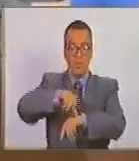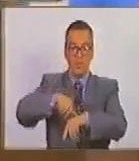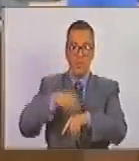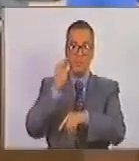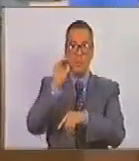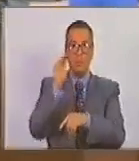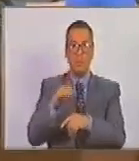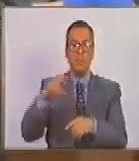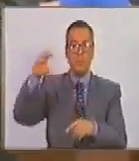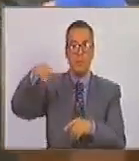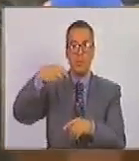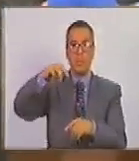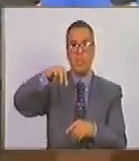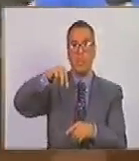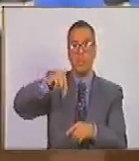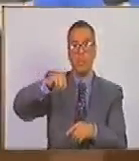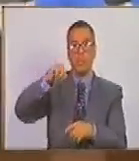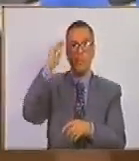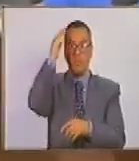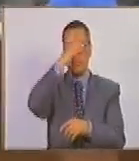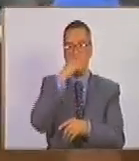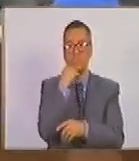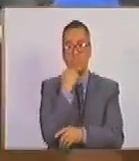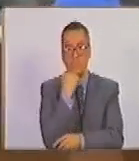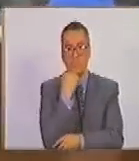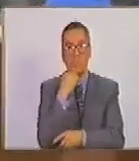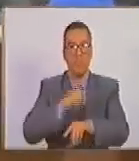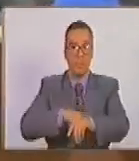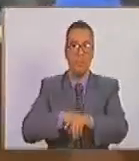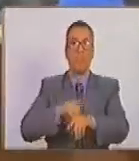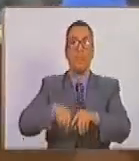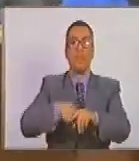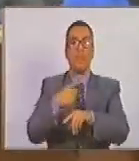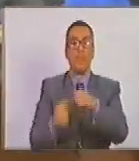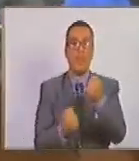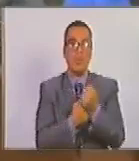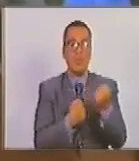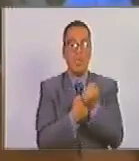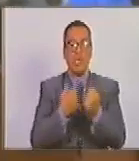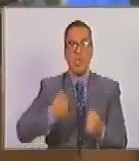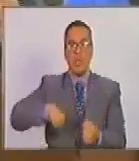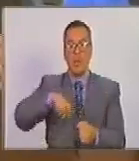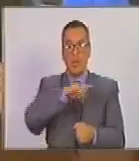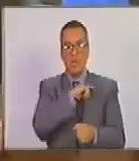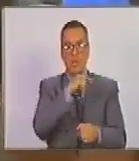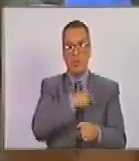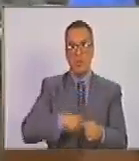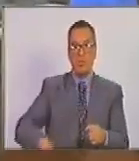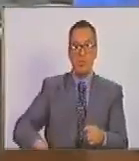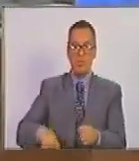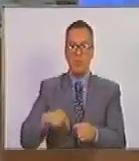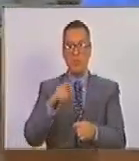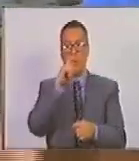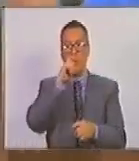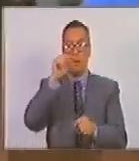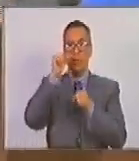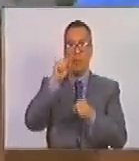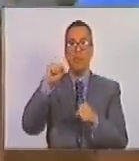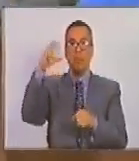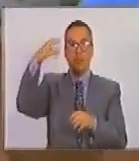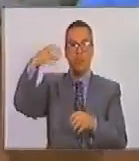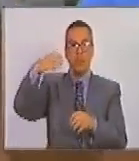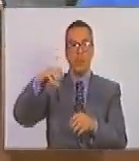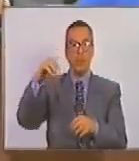el satélite Miranda y posteriormente con el apoyo de nuestro presidente Nicolás Maduro el